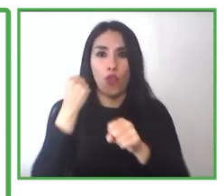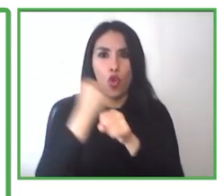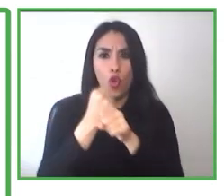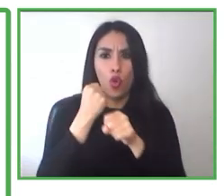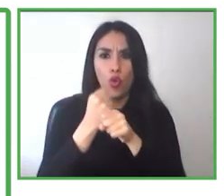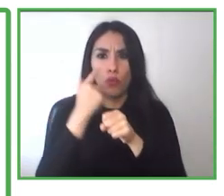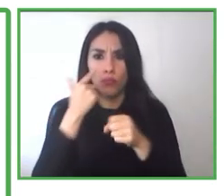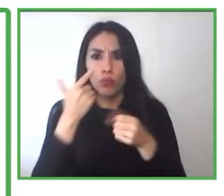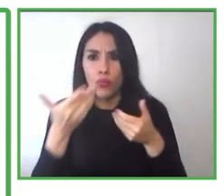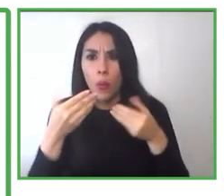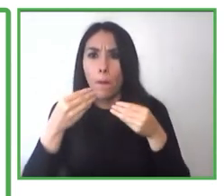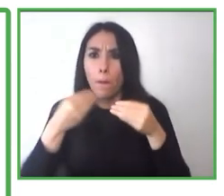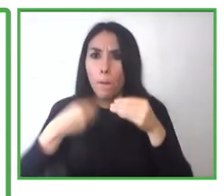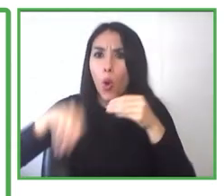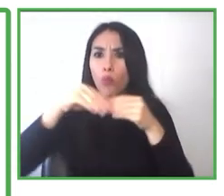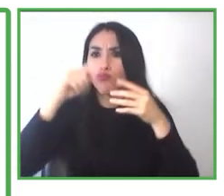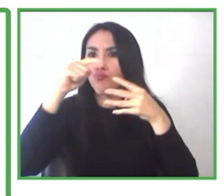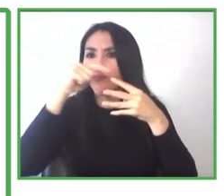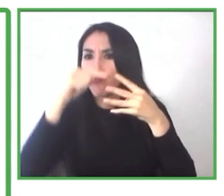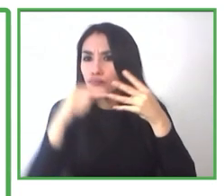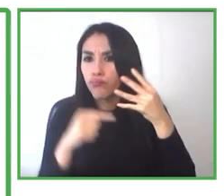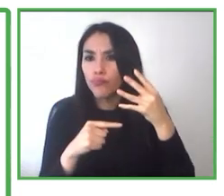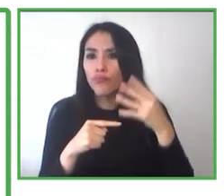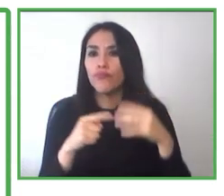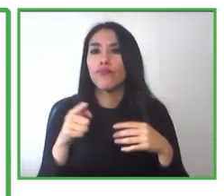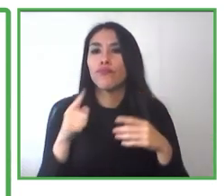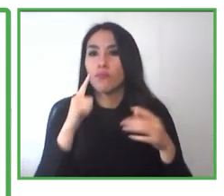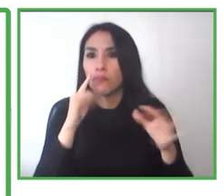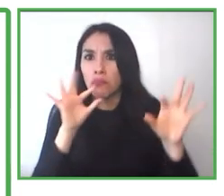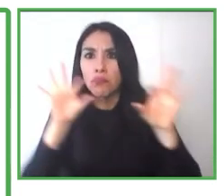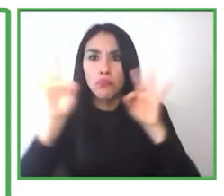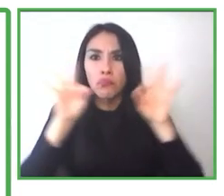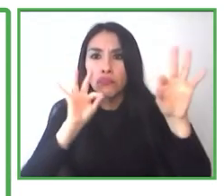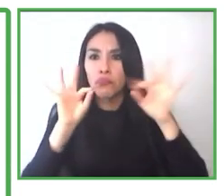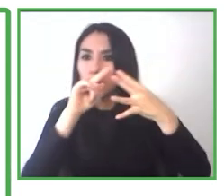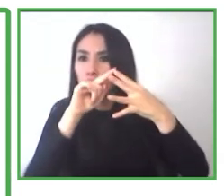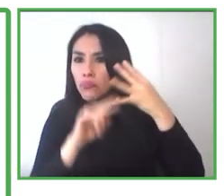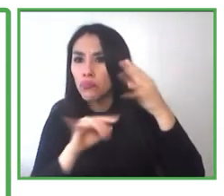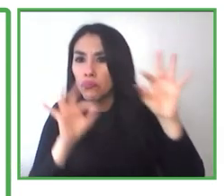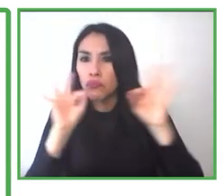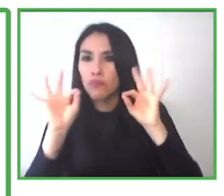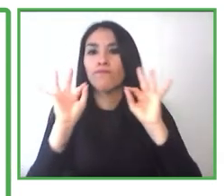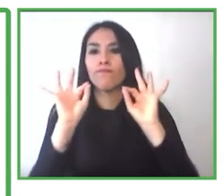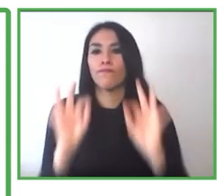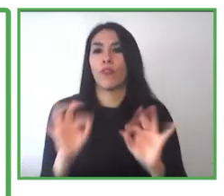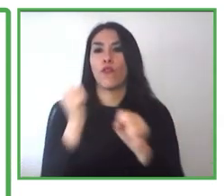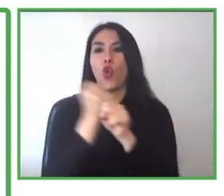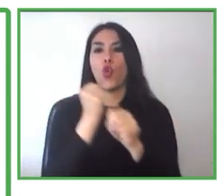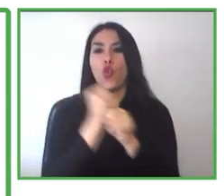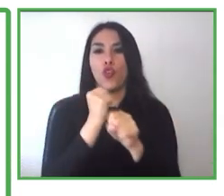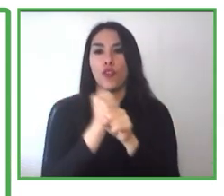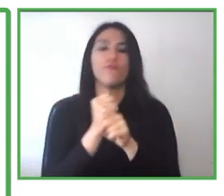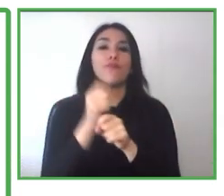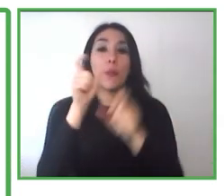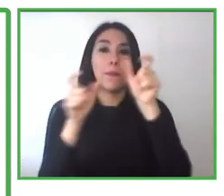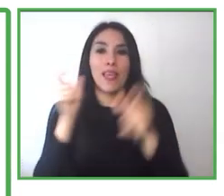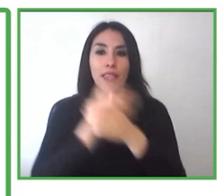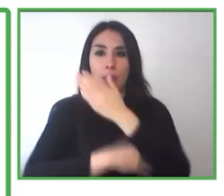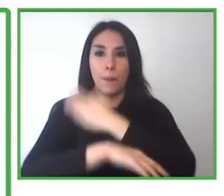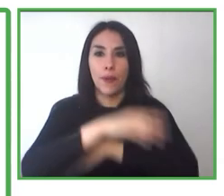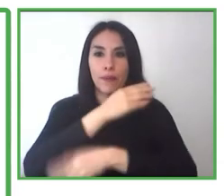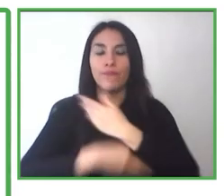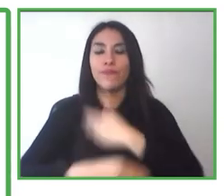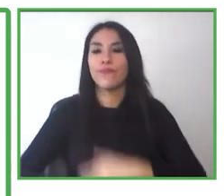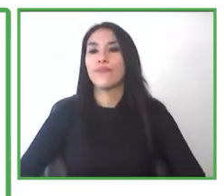plazas laborales para las personas en situación de discapacidad. Muchas gracias.